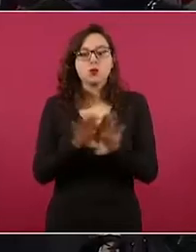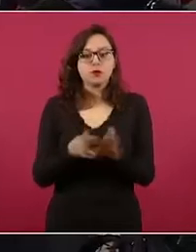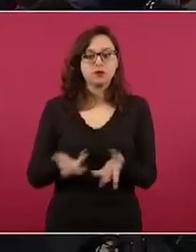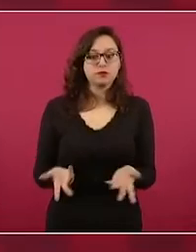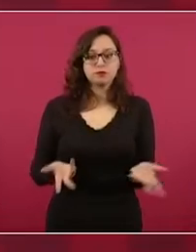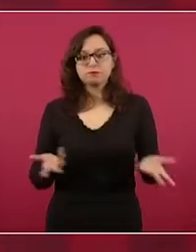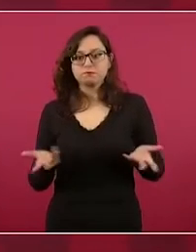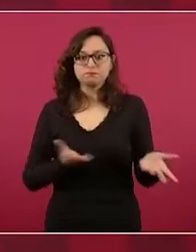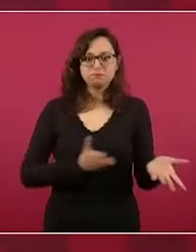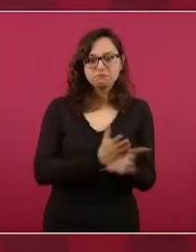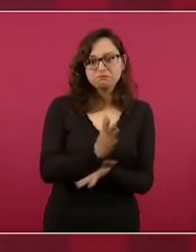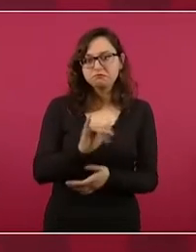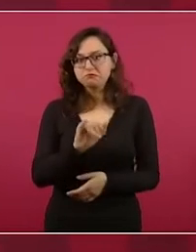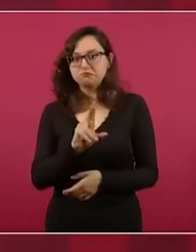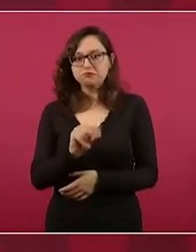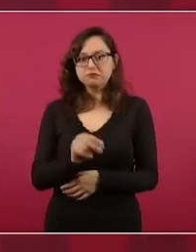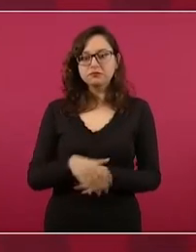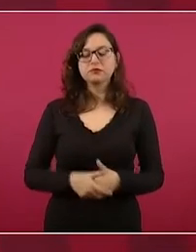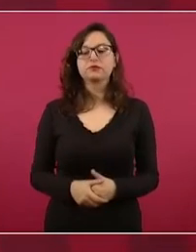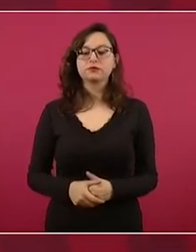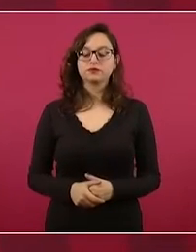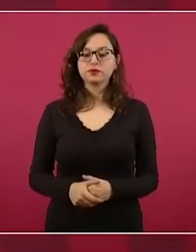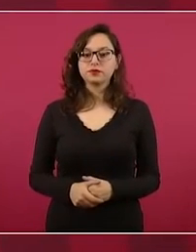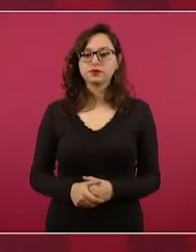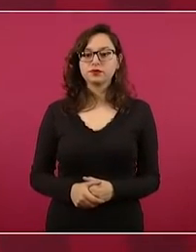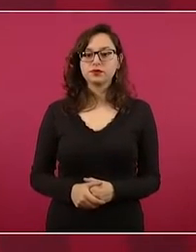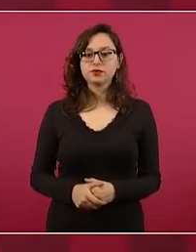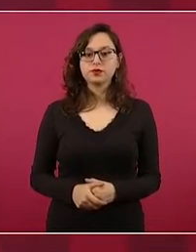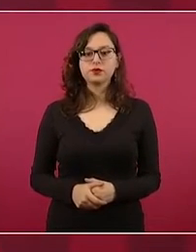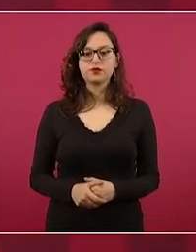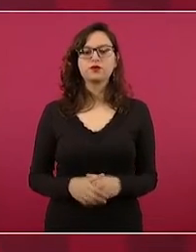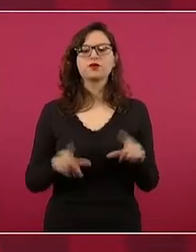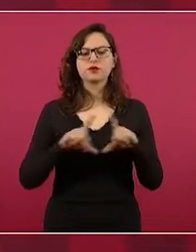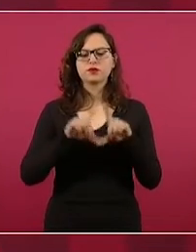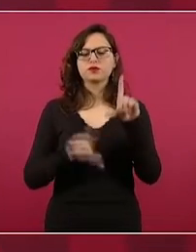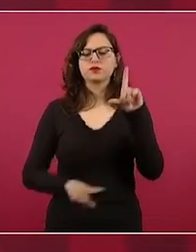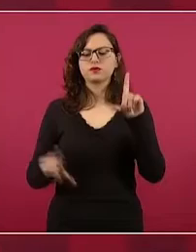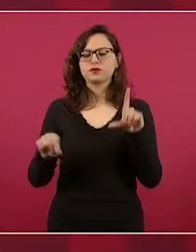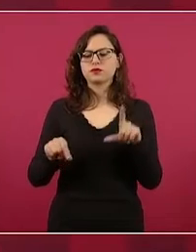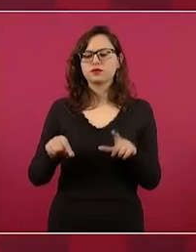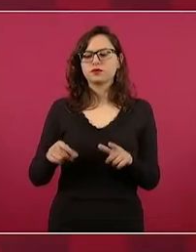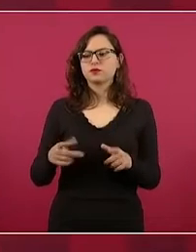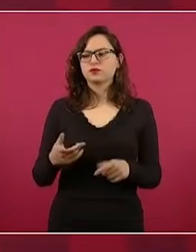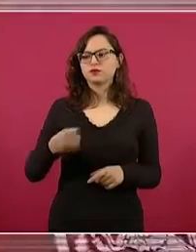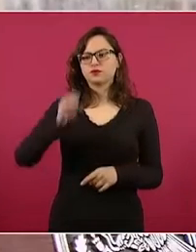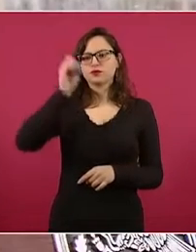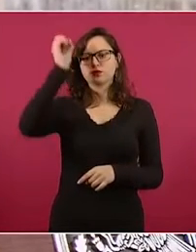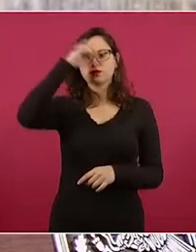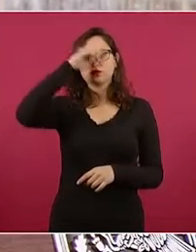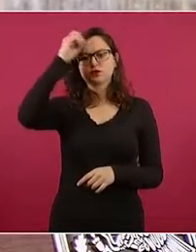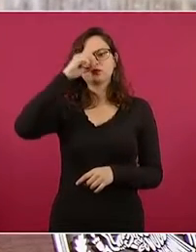La postura de nuestro país es que no haya